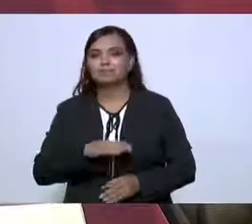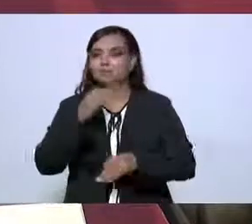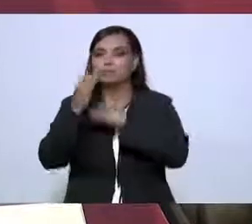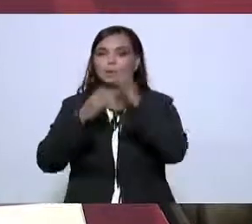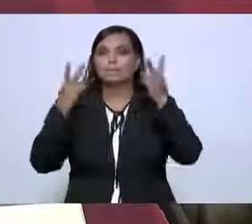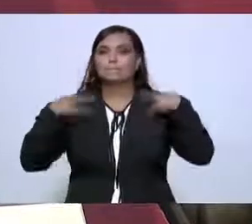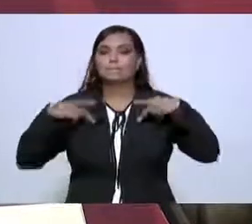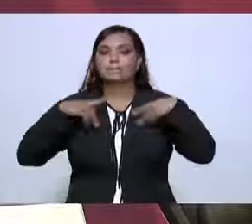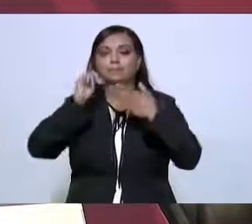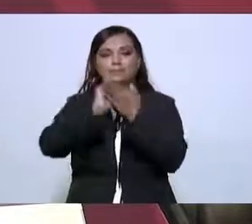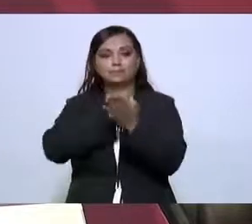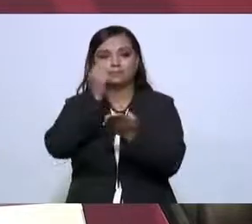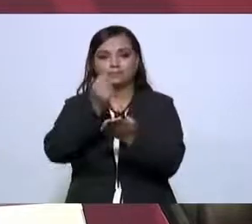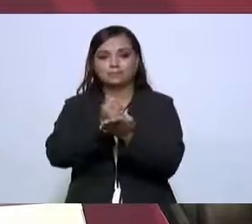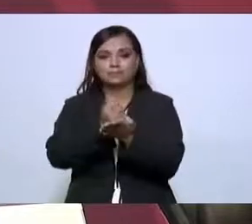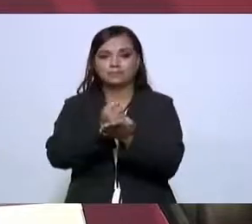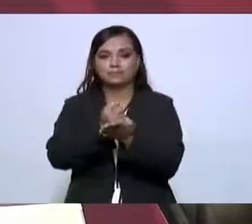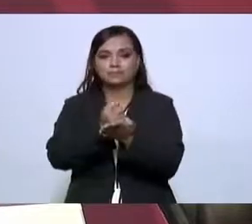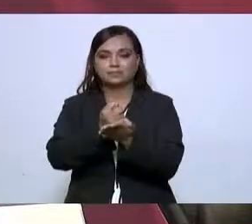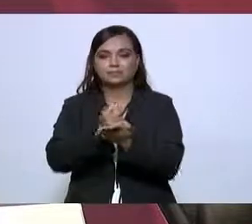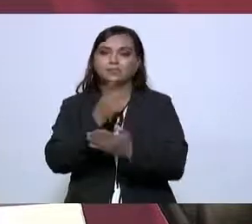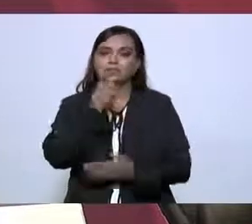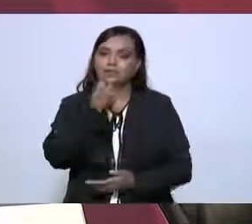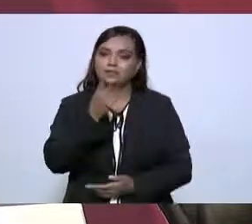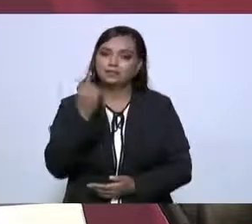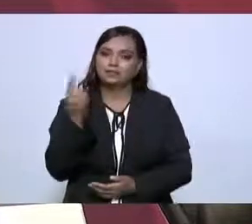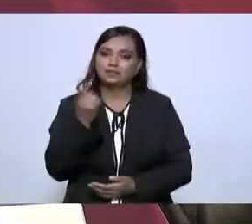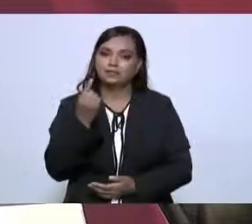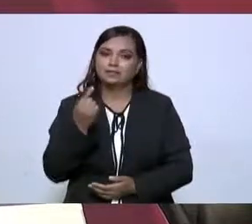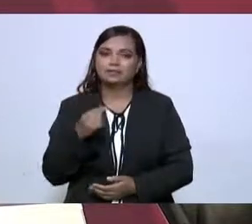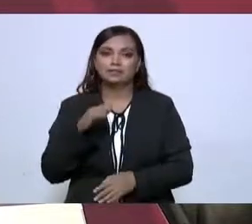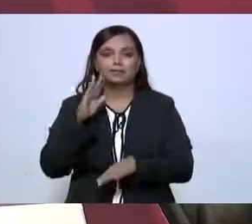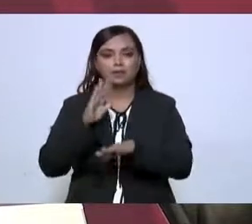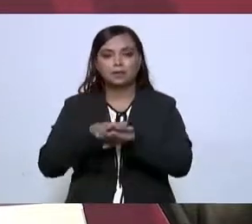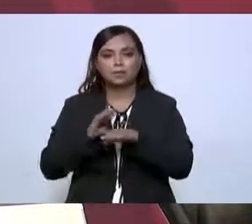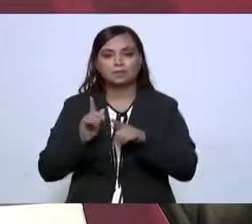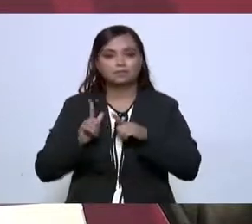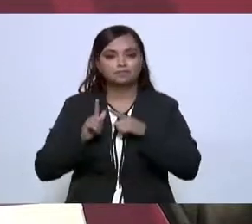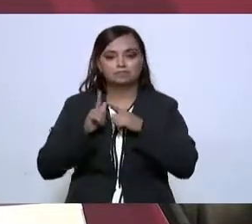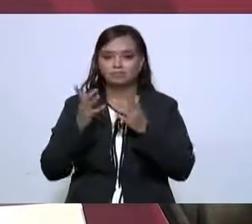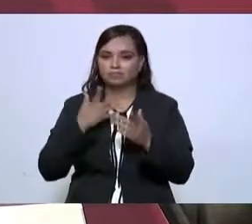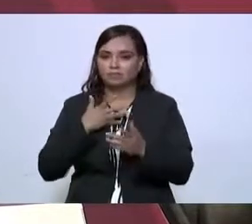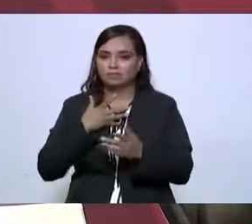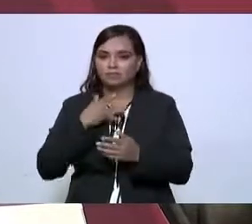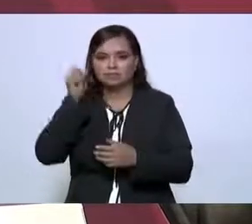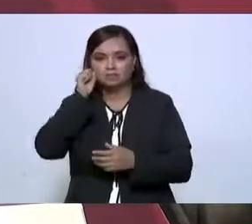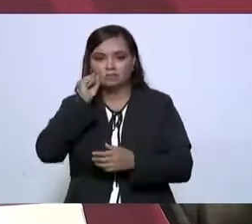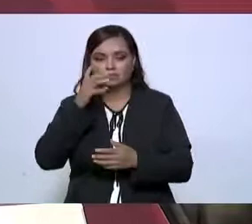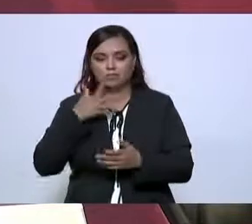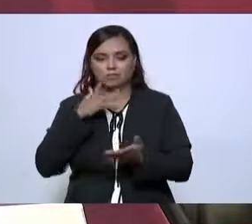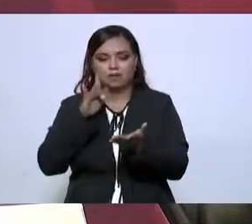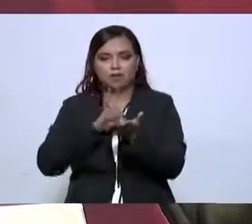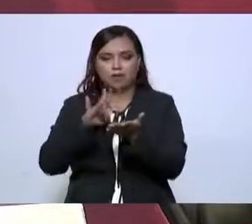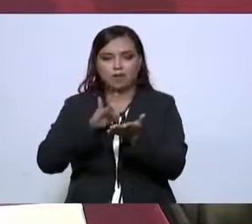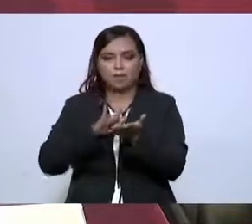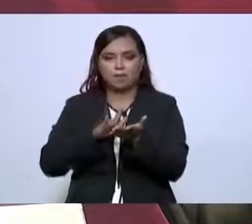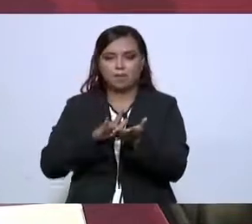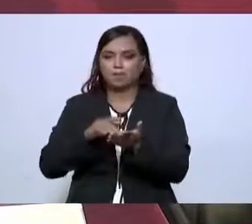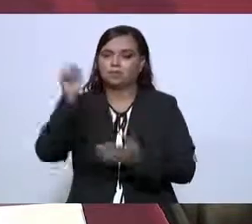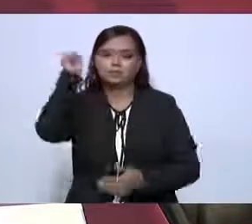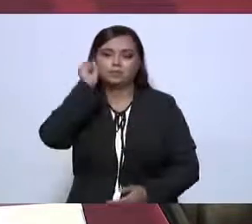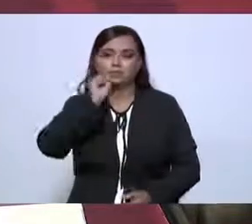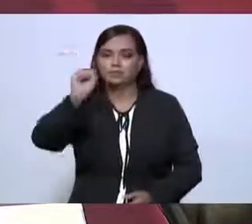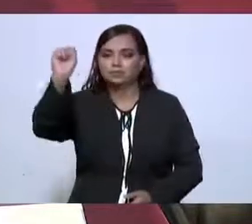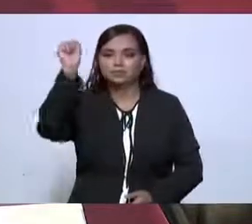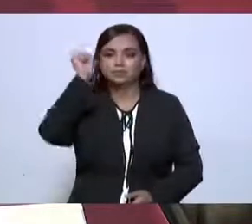el pueblo de Tamaulipas y decirles que van a contar con nosotros siempre.